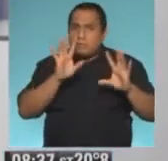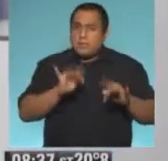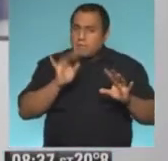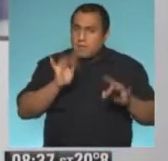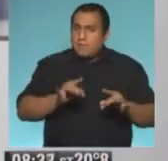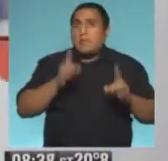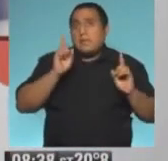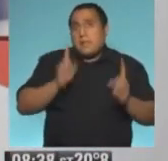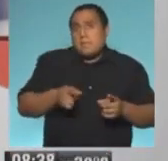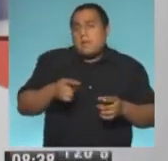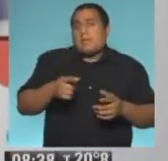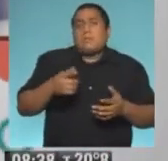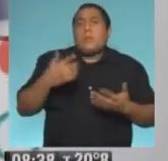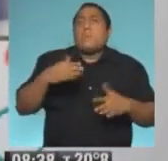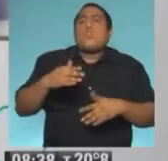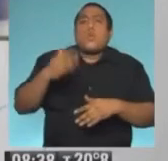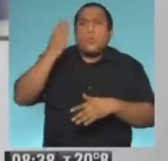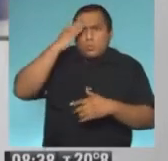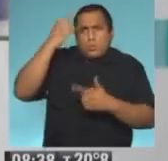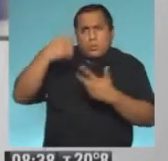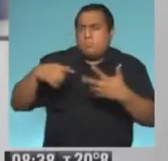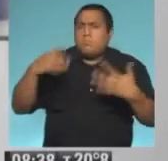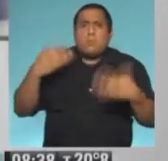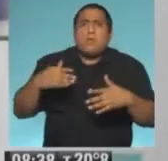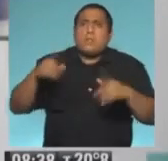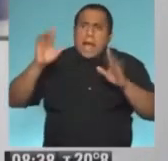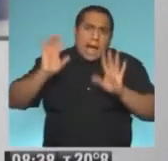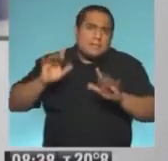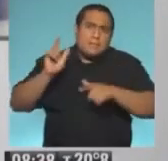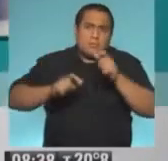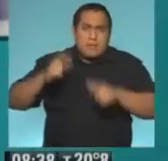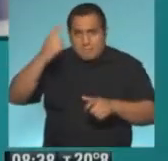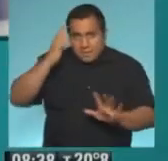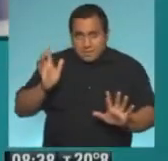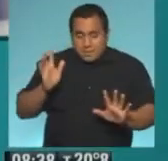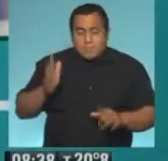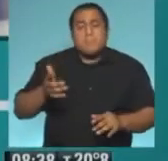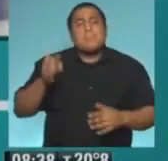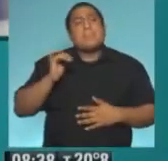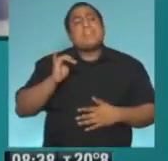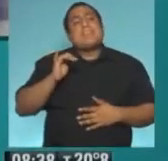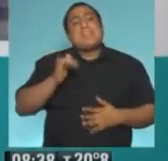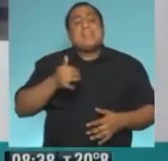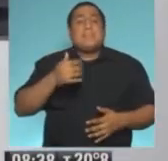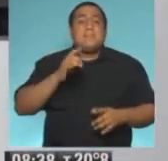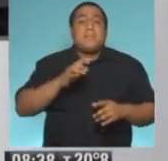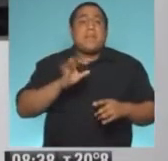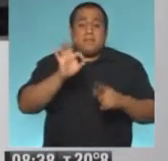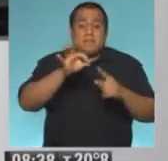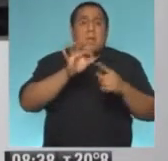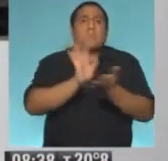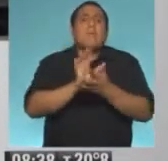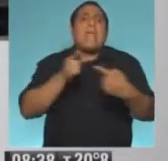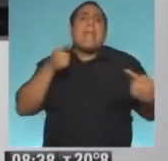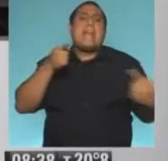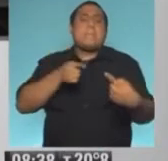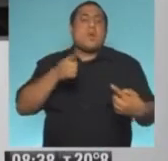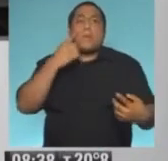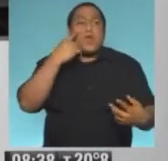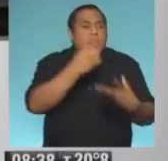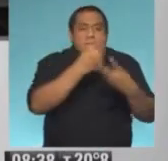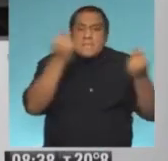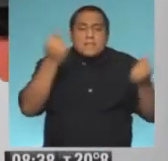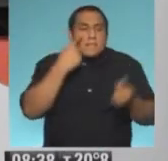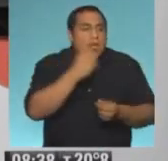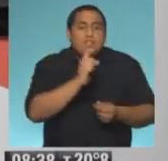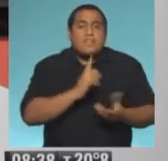evidentemente, las cuestiones culturales. Claro, bueno, como dicen que es un enemigo invisible. Para mucha gente como